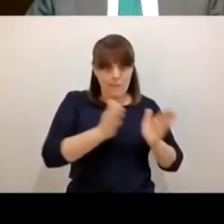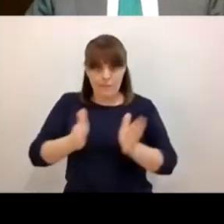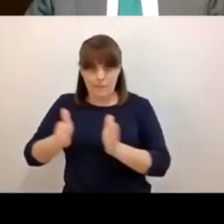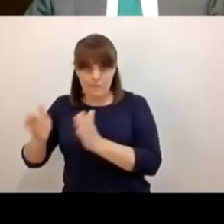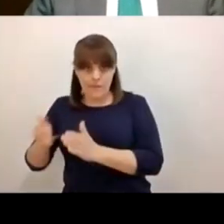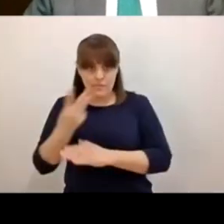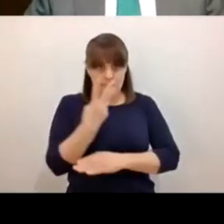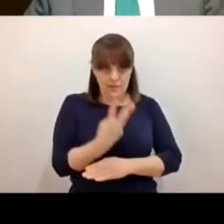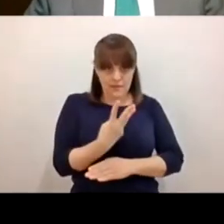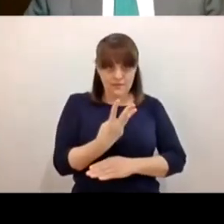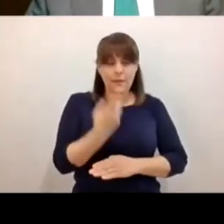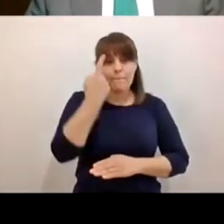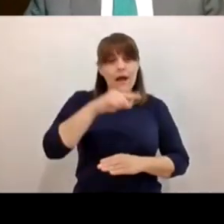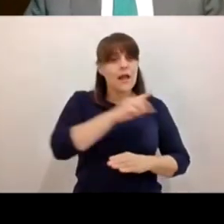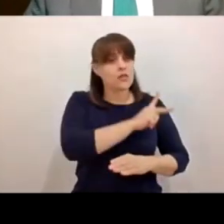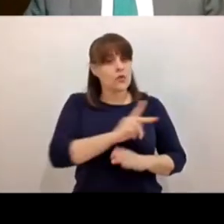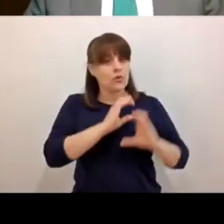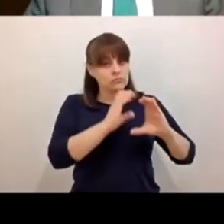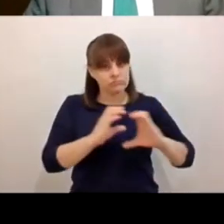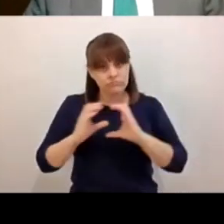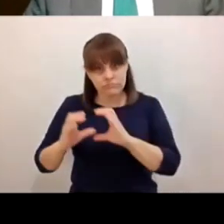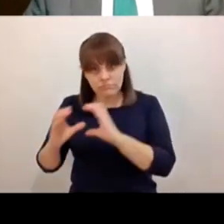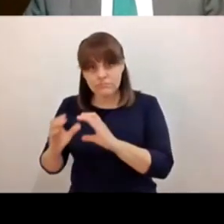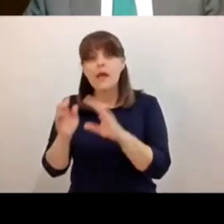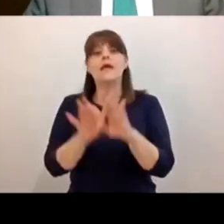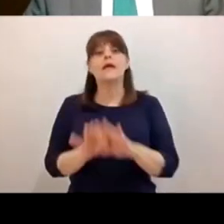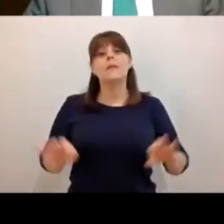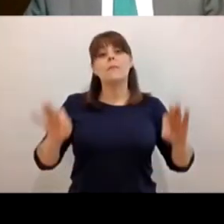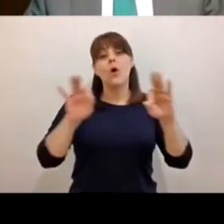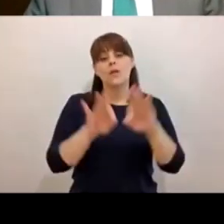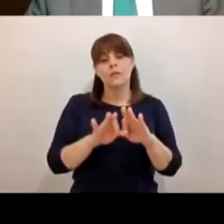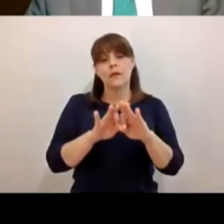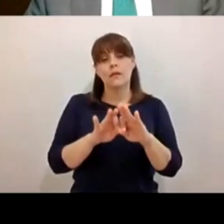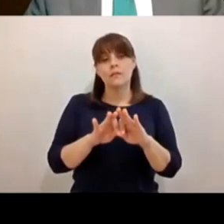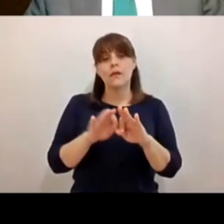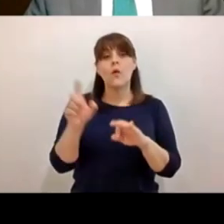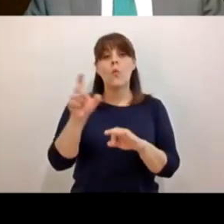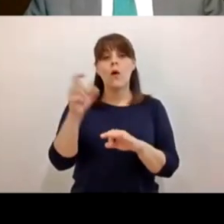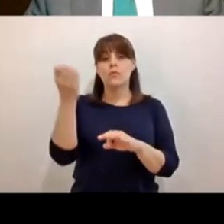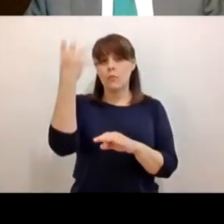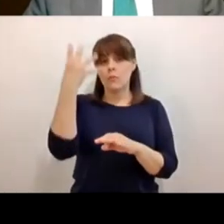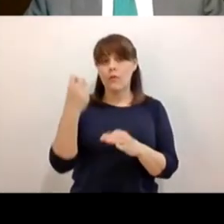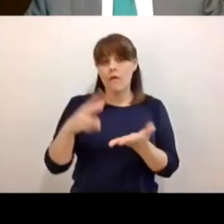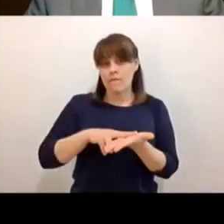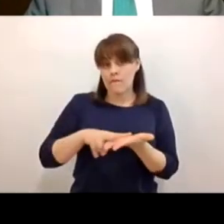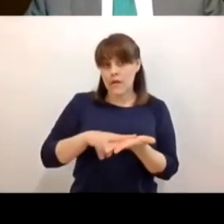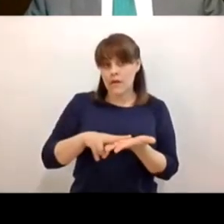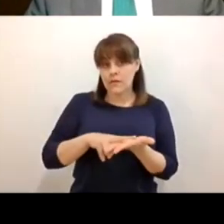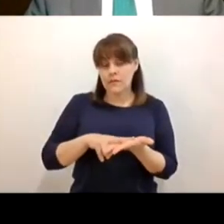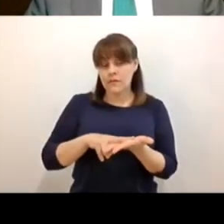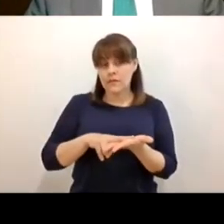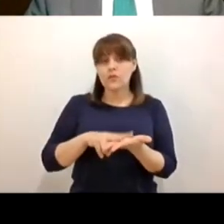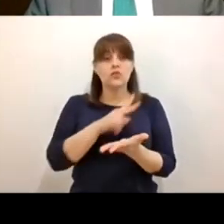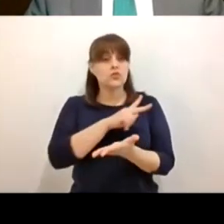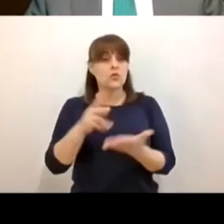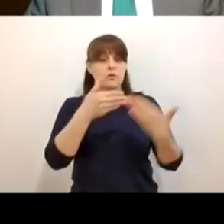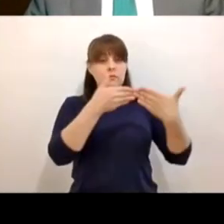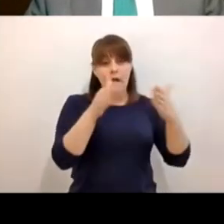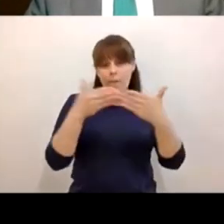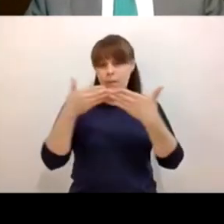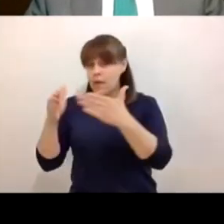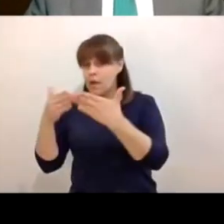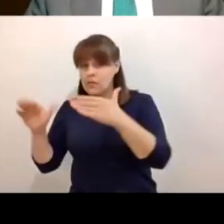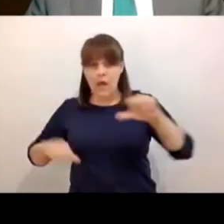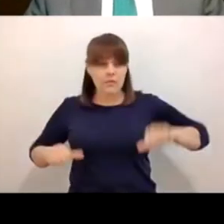y algo muy importante es que estando en semáforo verde y teniendo todas las actividades abiertas